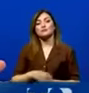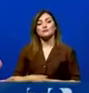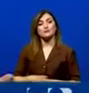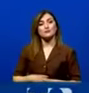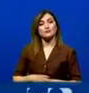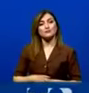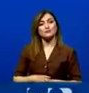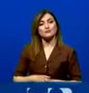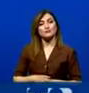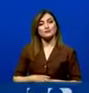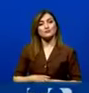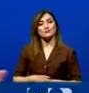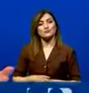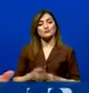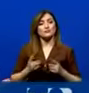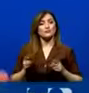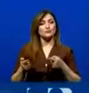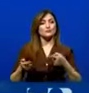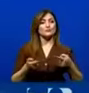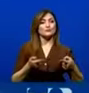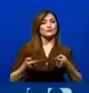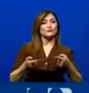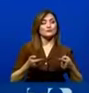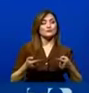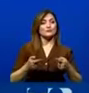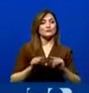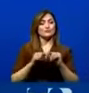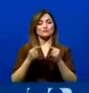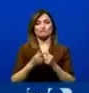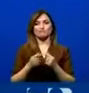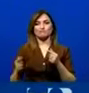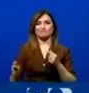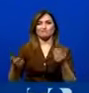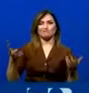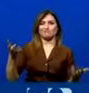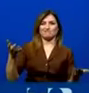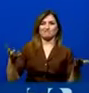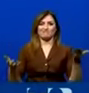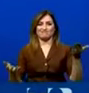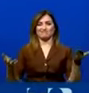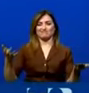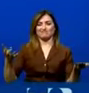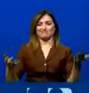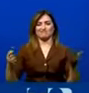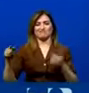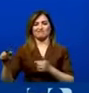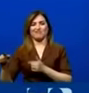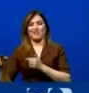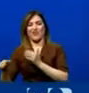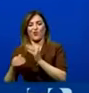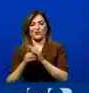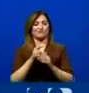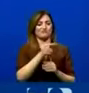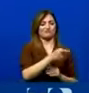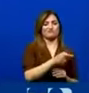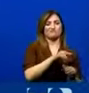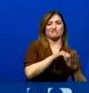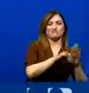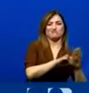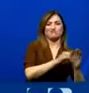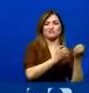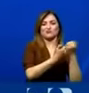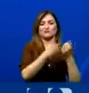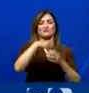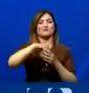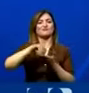se produce un debate que polariza las fuerzas alrededor de las posiciones que existen dentro de la Asamblea Nacional. En este